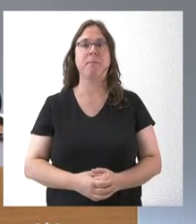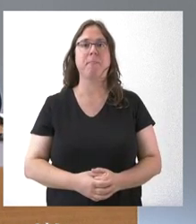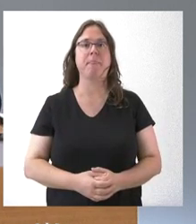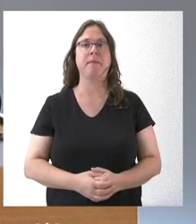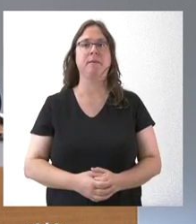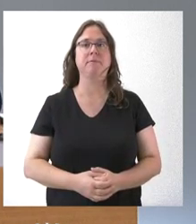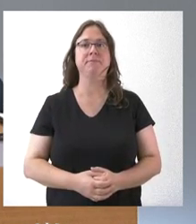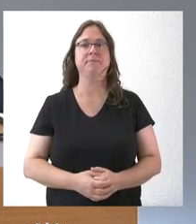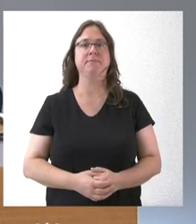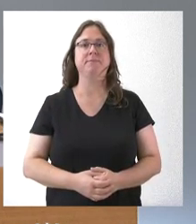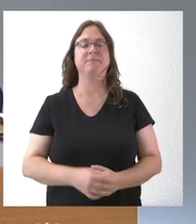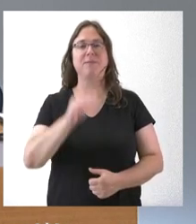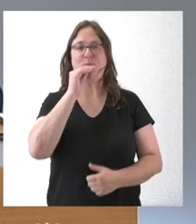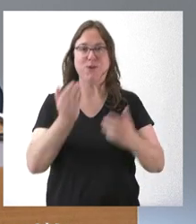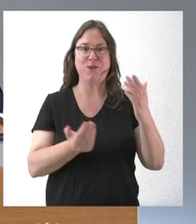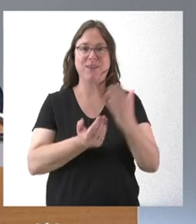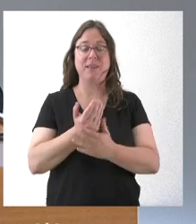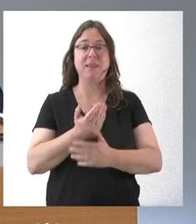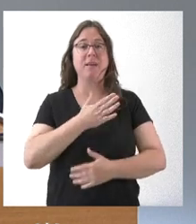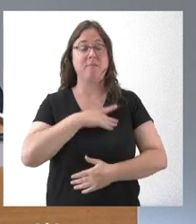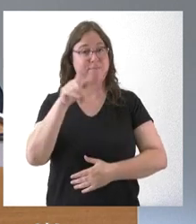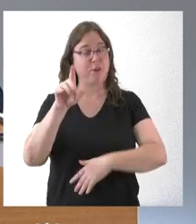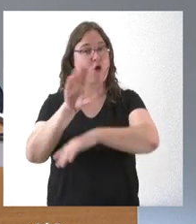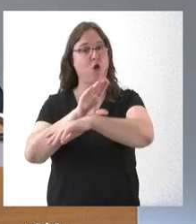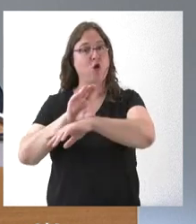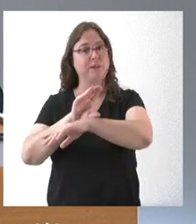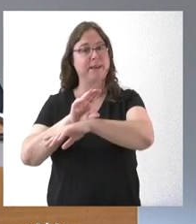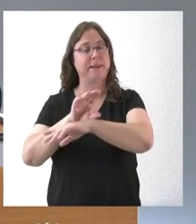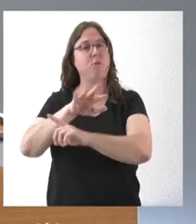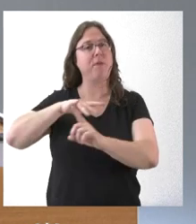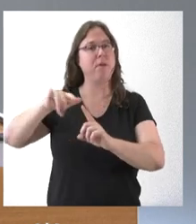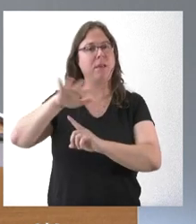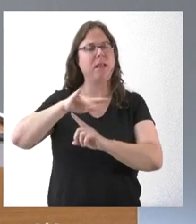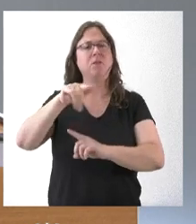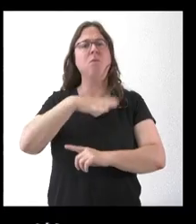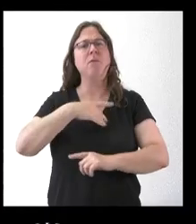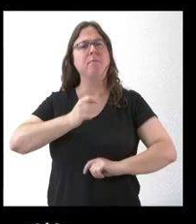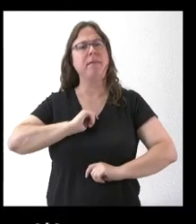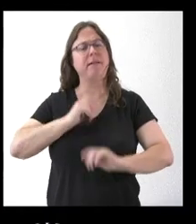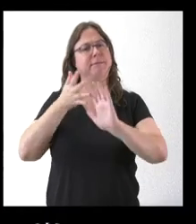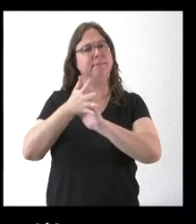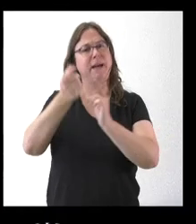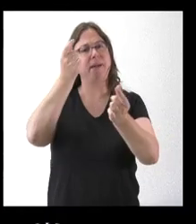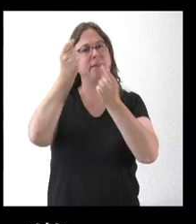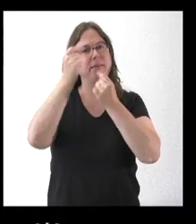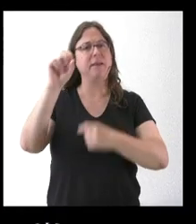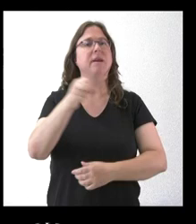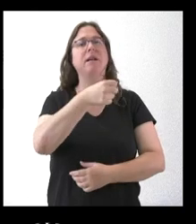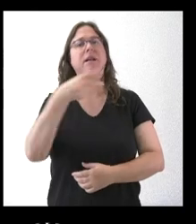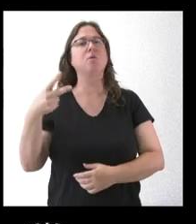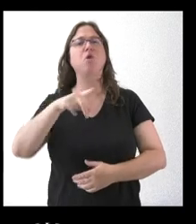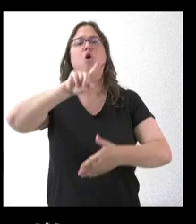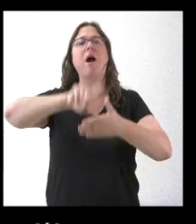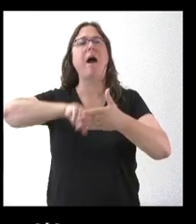Sí. Buenos días. Para el consejero de Medio Ambiente, no sé si nos podía dar algún detalle de la resolución de las ayudas al alquiler de